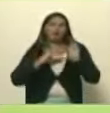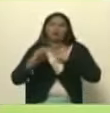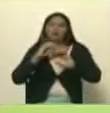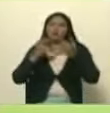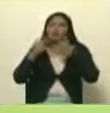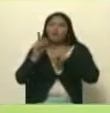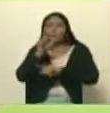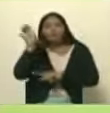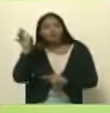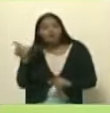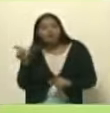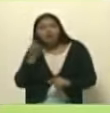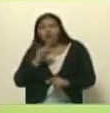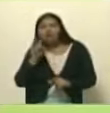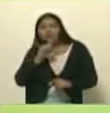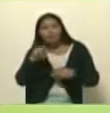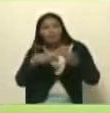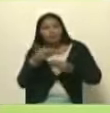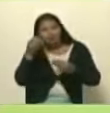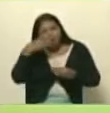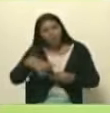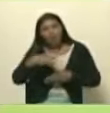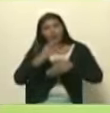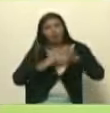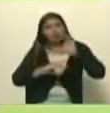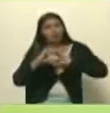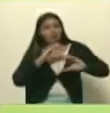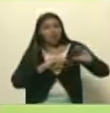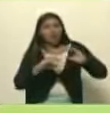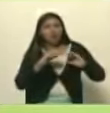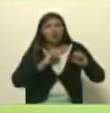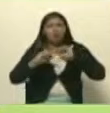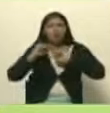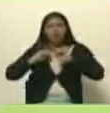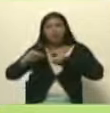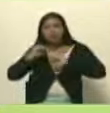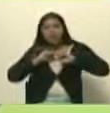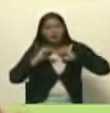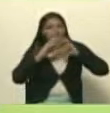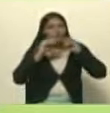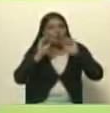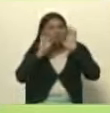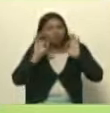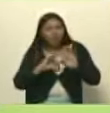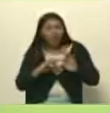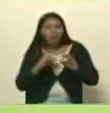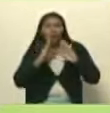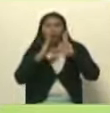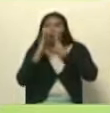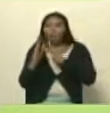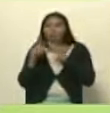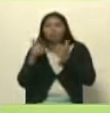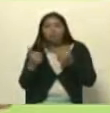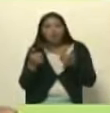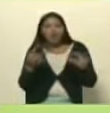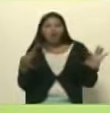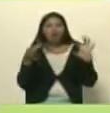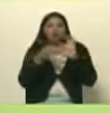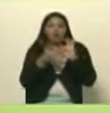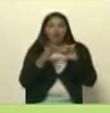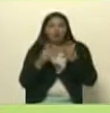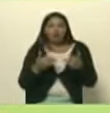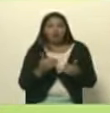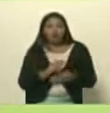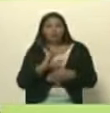otros y otras sino este pueblo comunicador movilizándose organizándose articulando